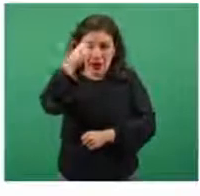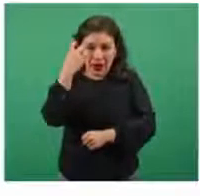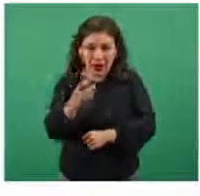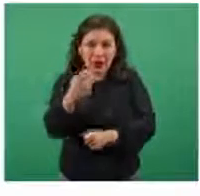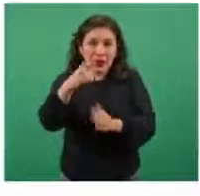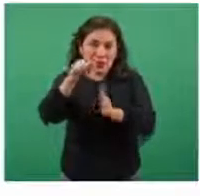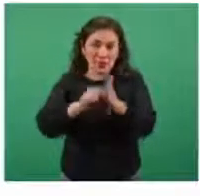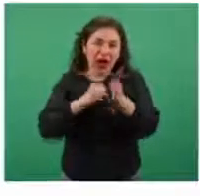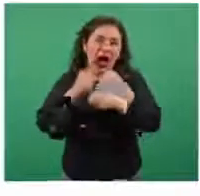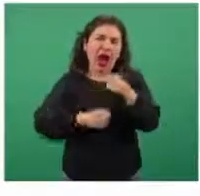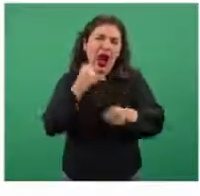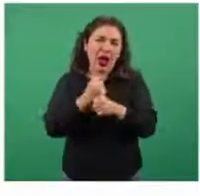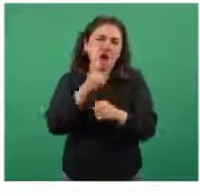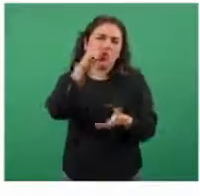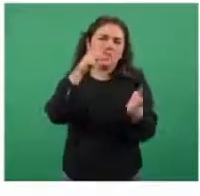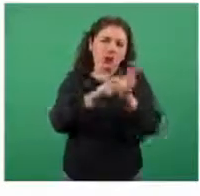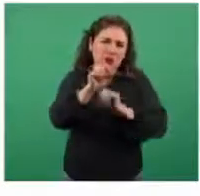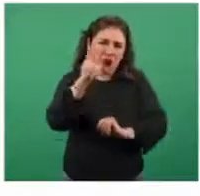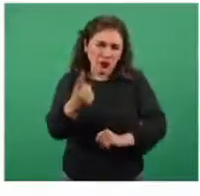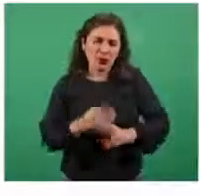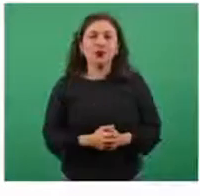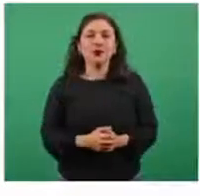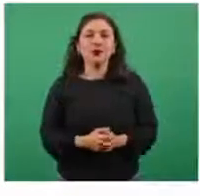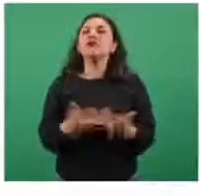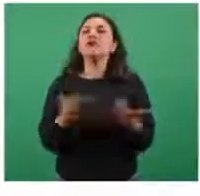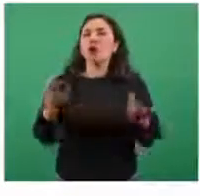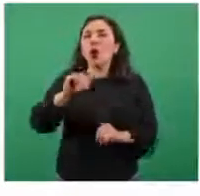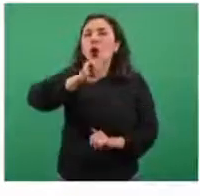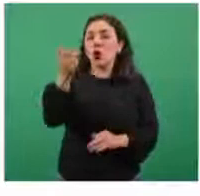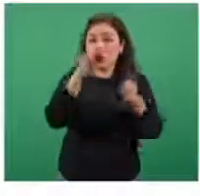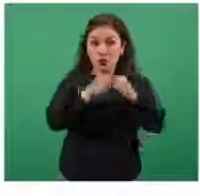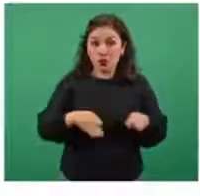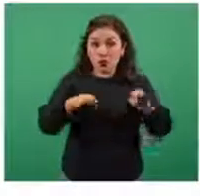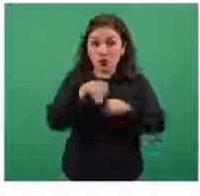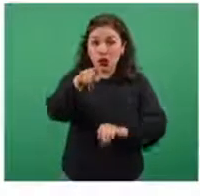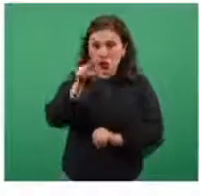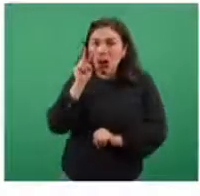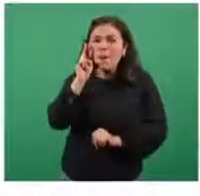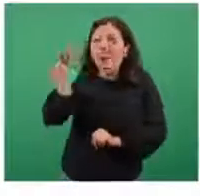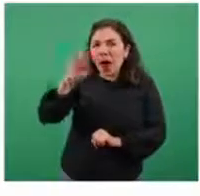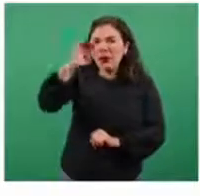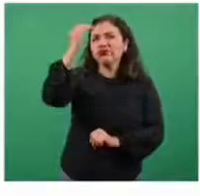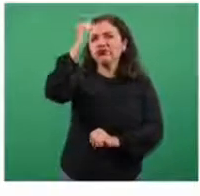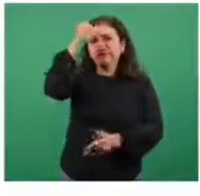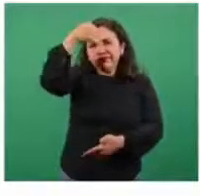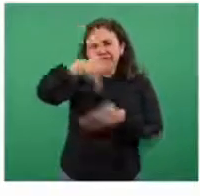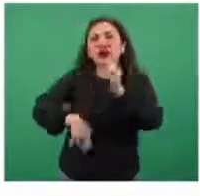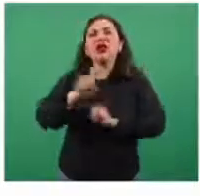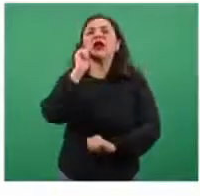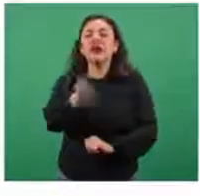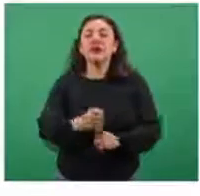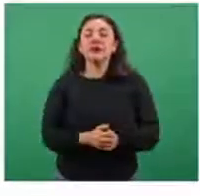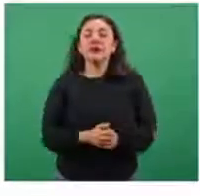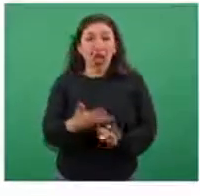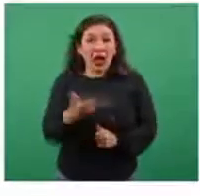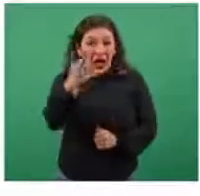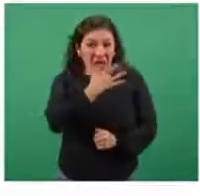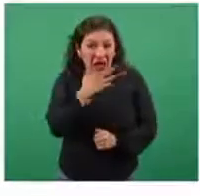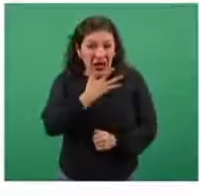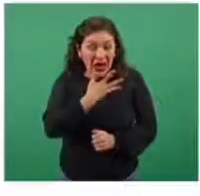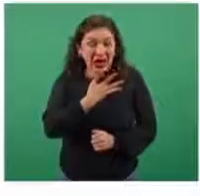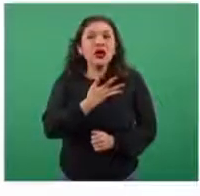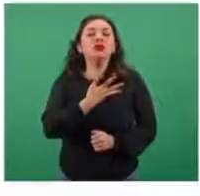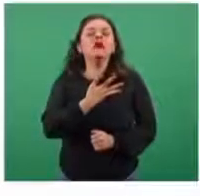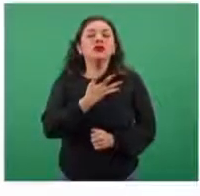este año 2021. Lo que también es importante que ustedes conozcan es que tenemos más de